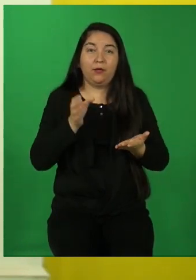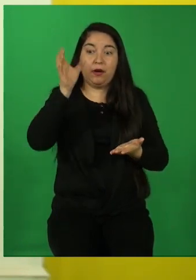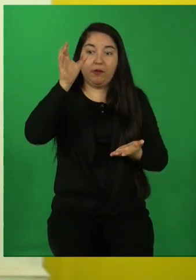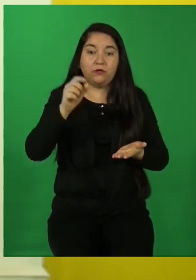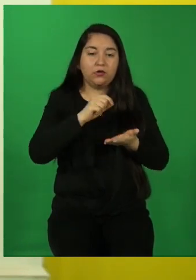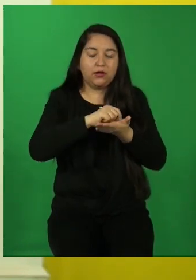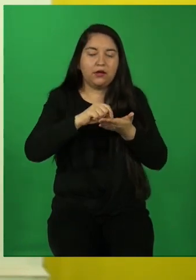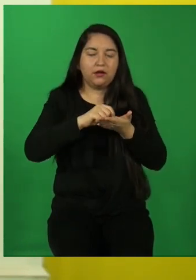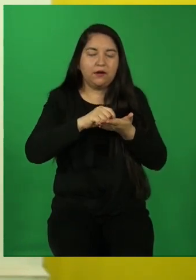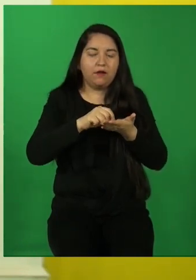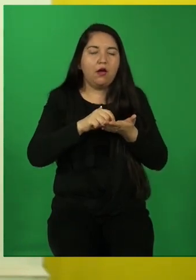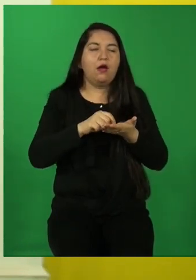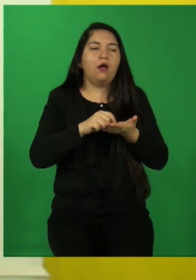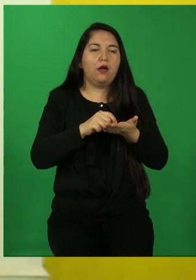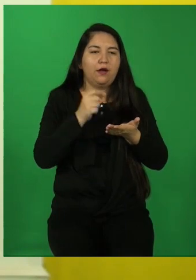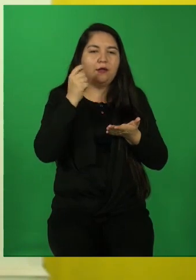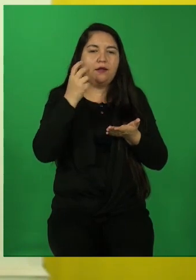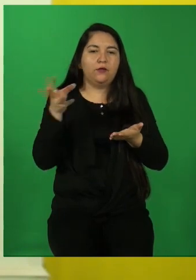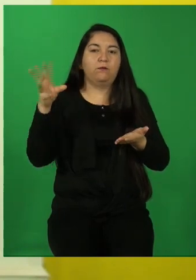crea en una historia.